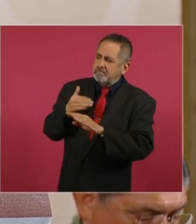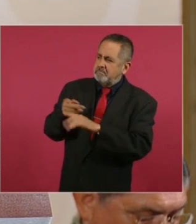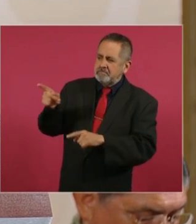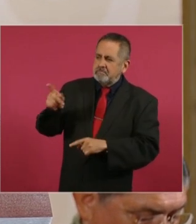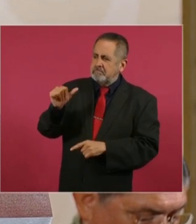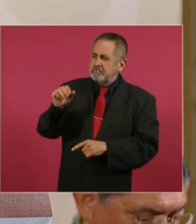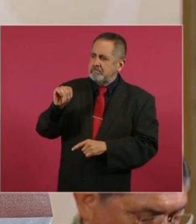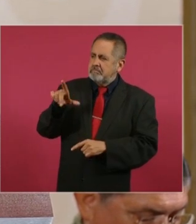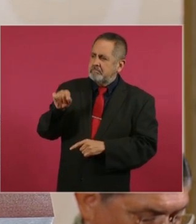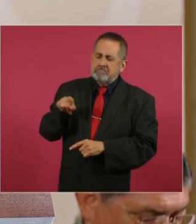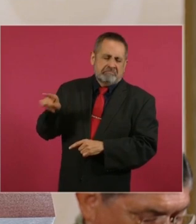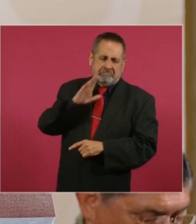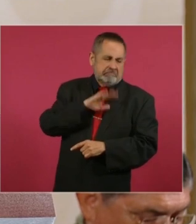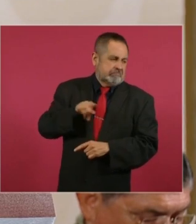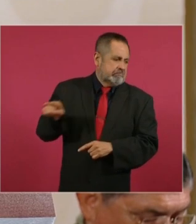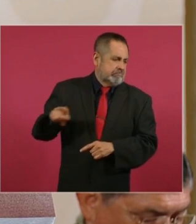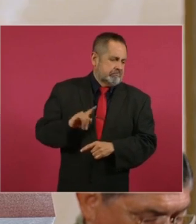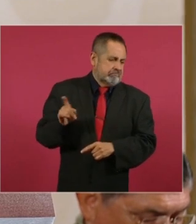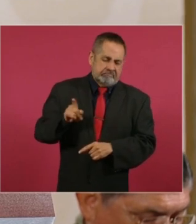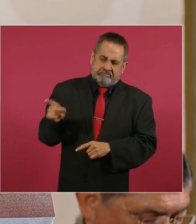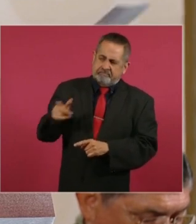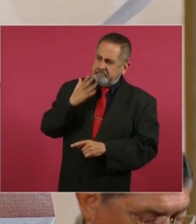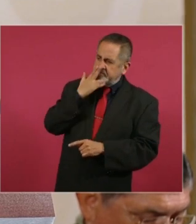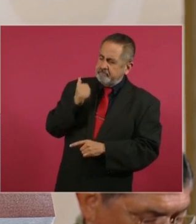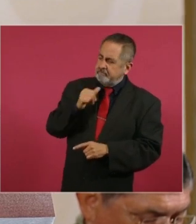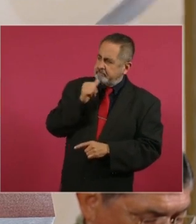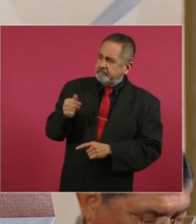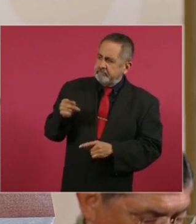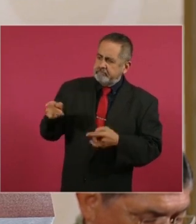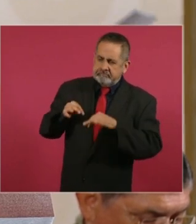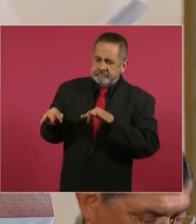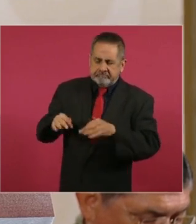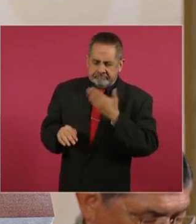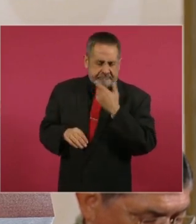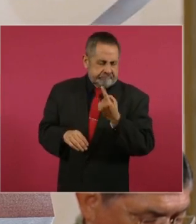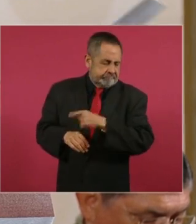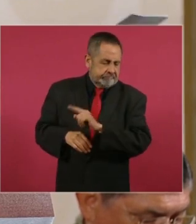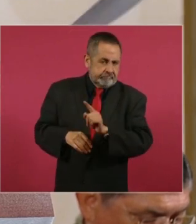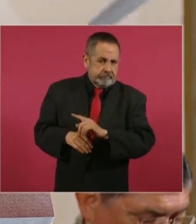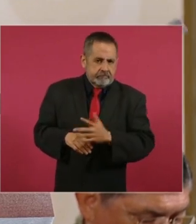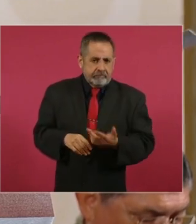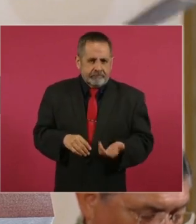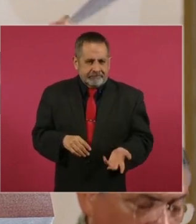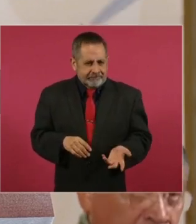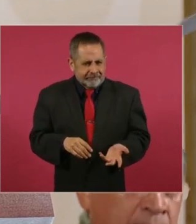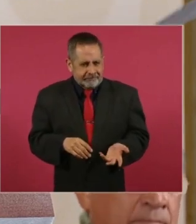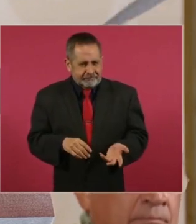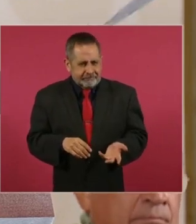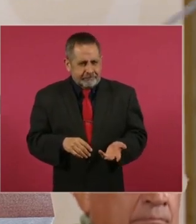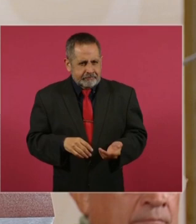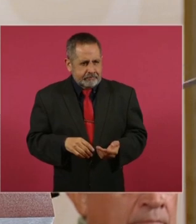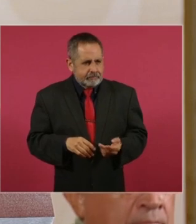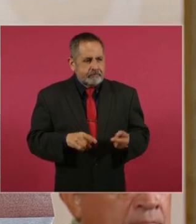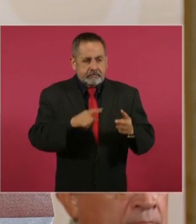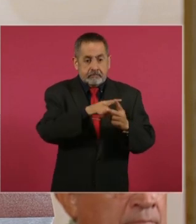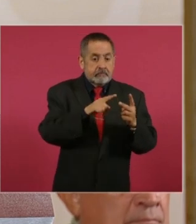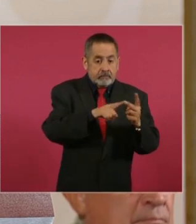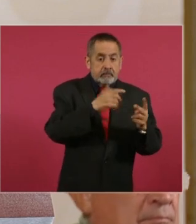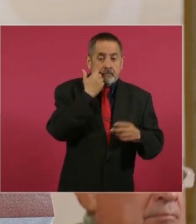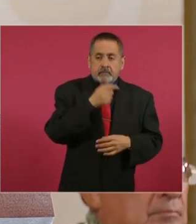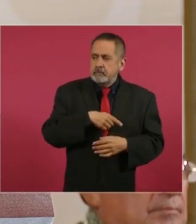de que no hacemos nada. es que están esperando decir, es lo mismo